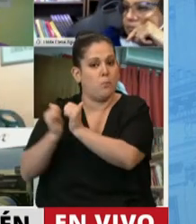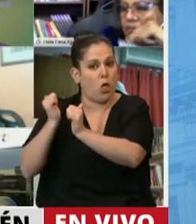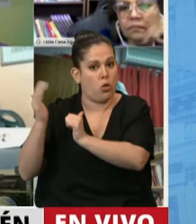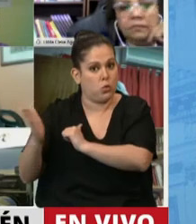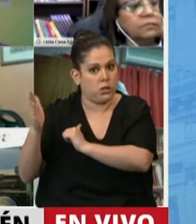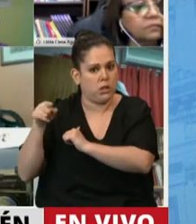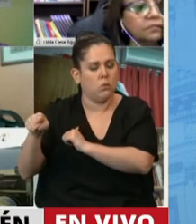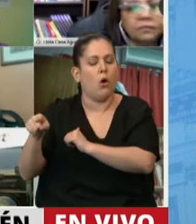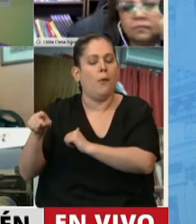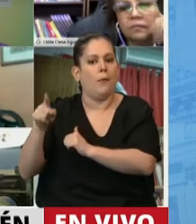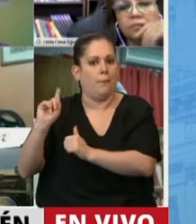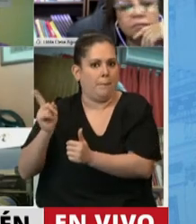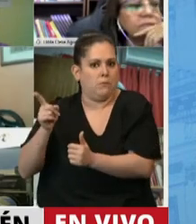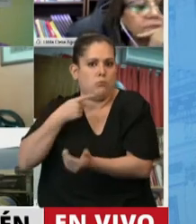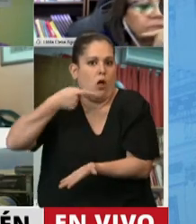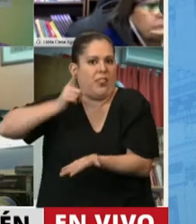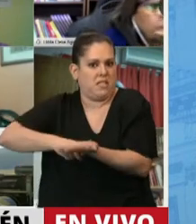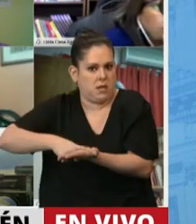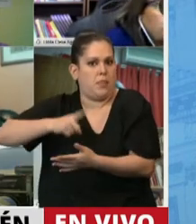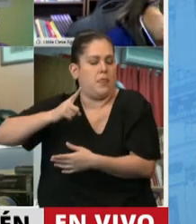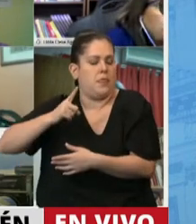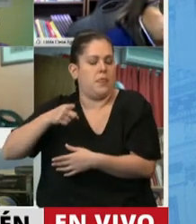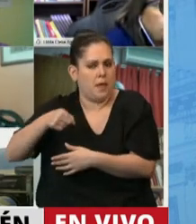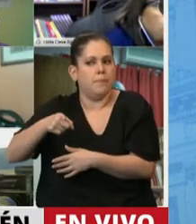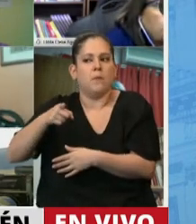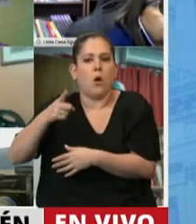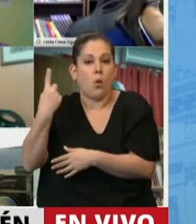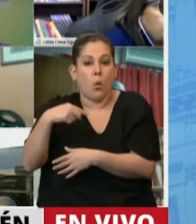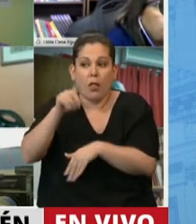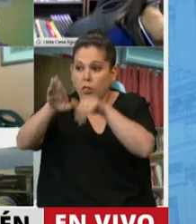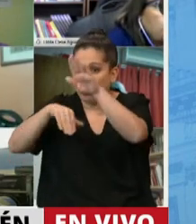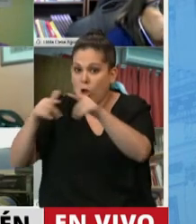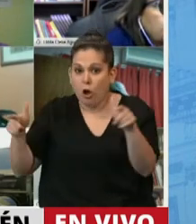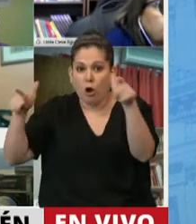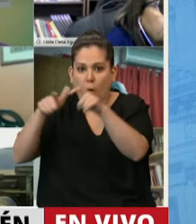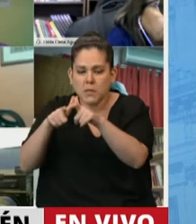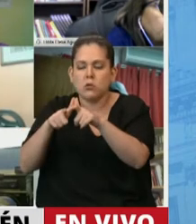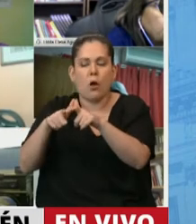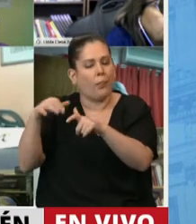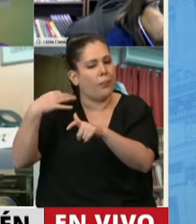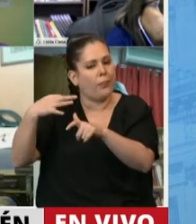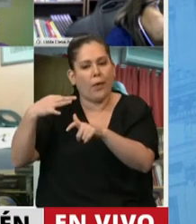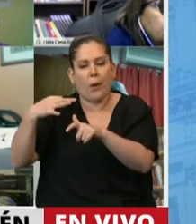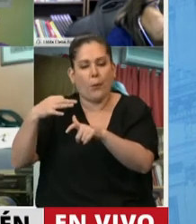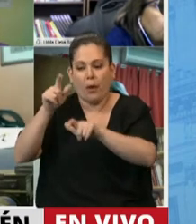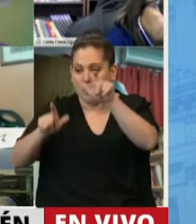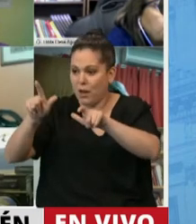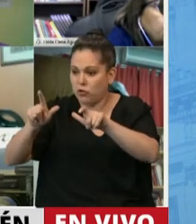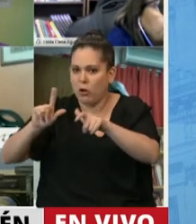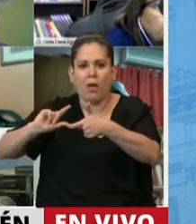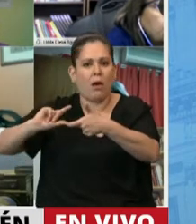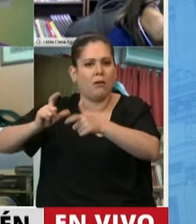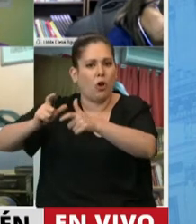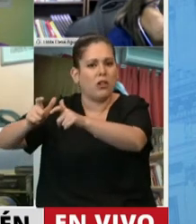aplicación, en el momento de conformar el comité, considere la participación rotativa de representantes de las